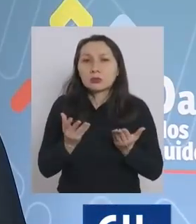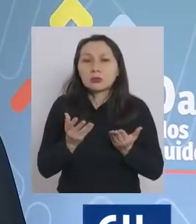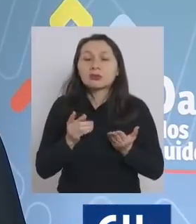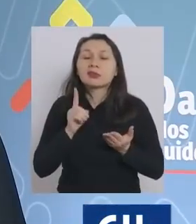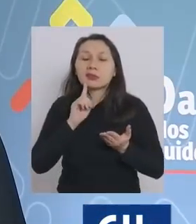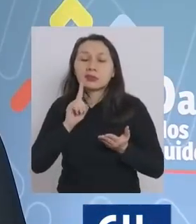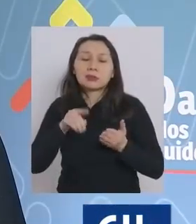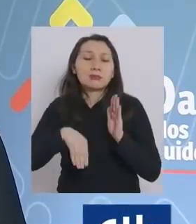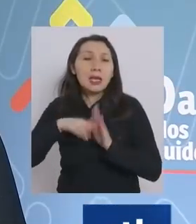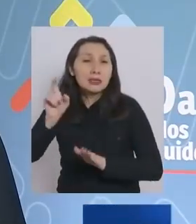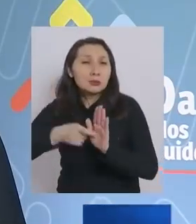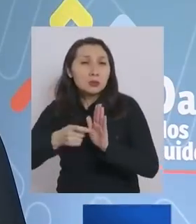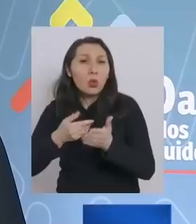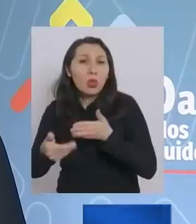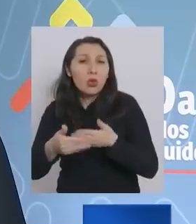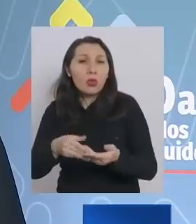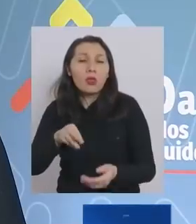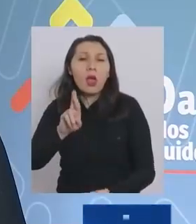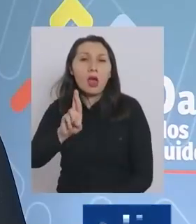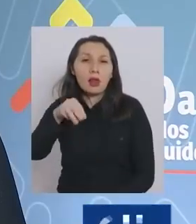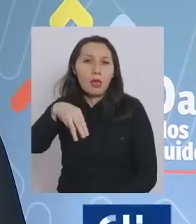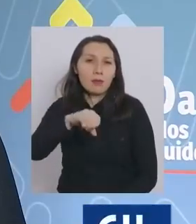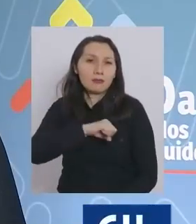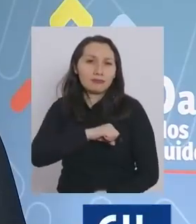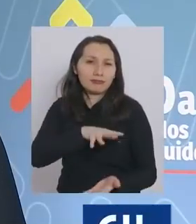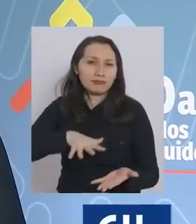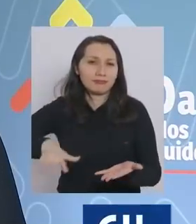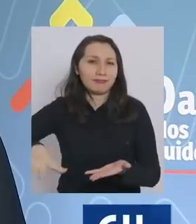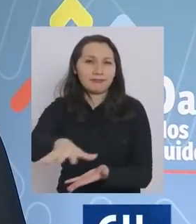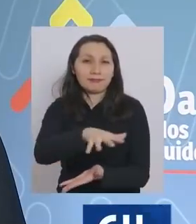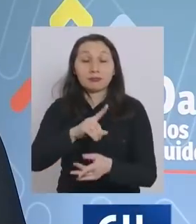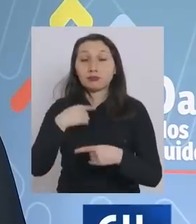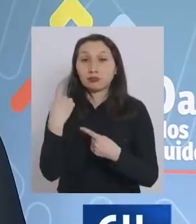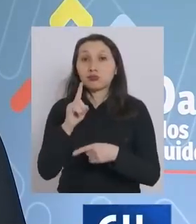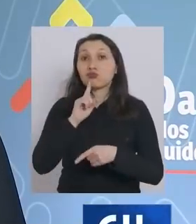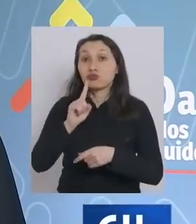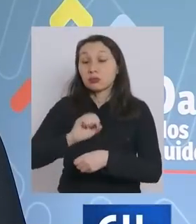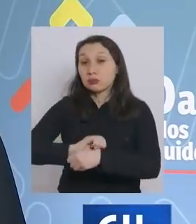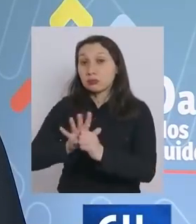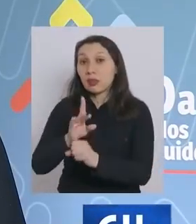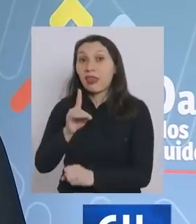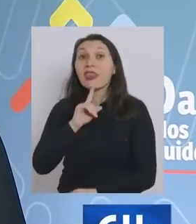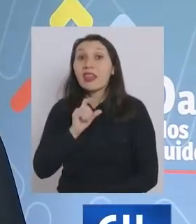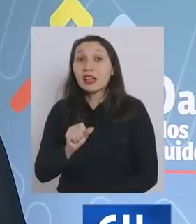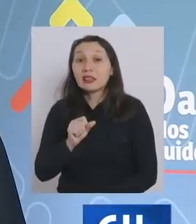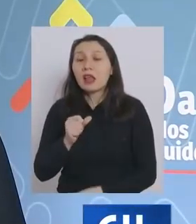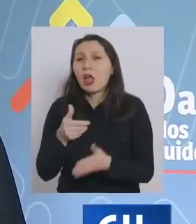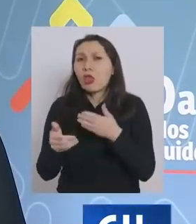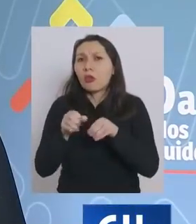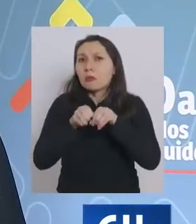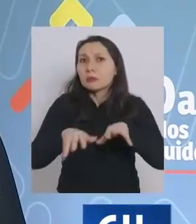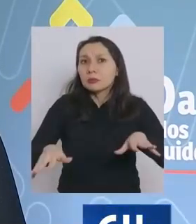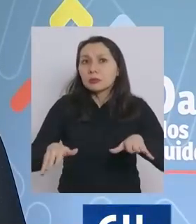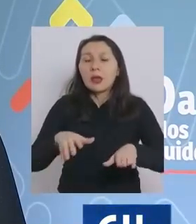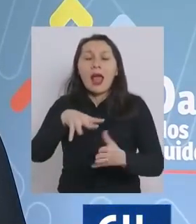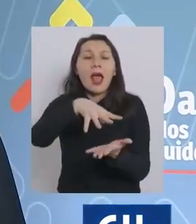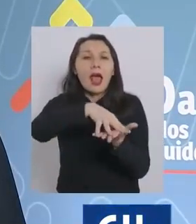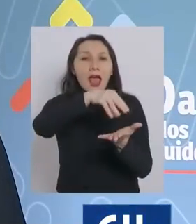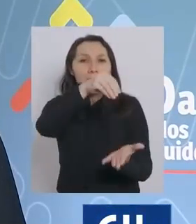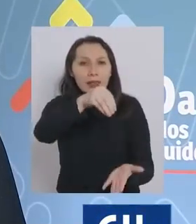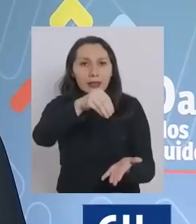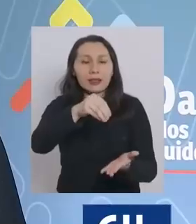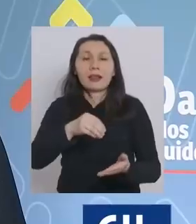en la región metropolitana en las regiones donde nosotros tenemos variante delta en este momento comunitarios es en la región de Arica